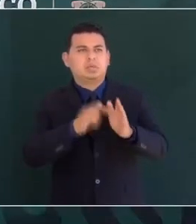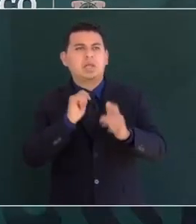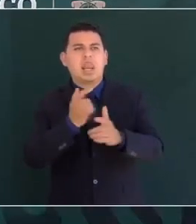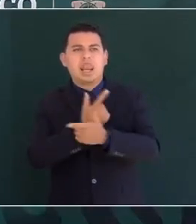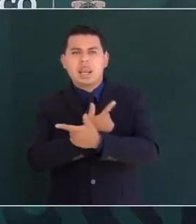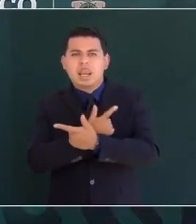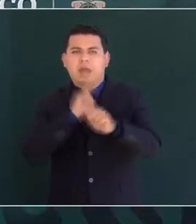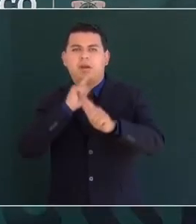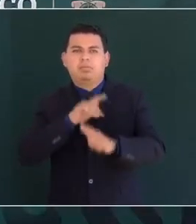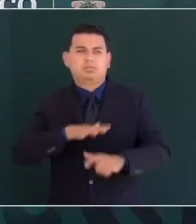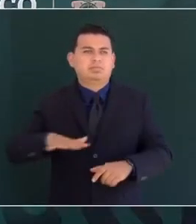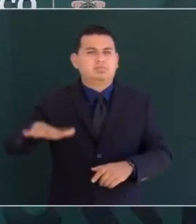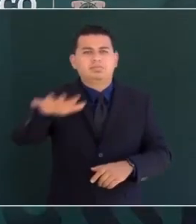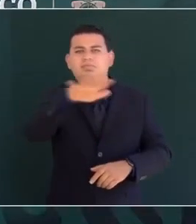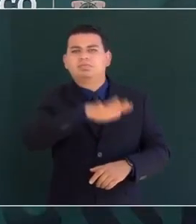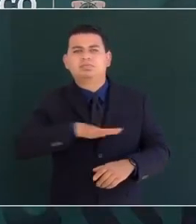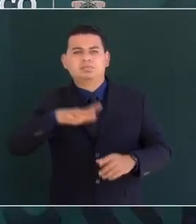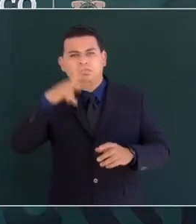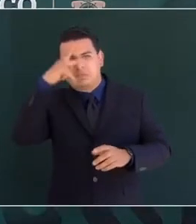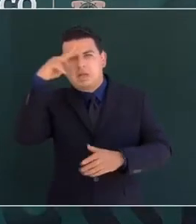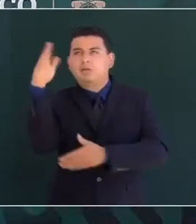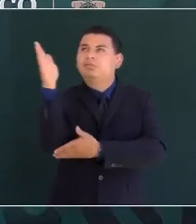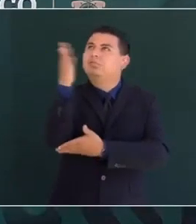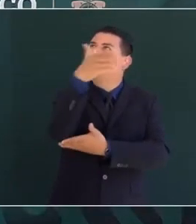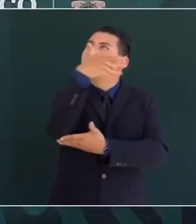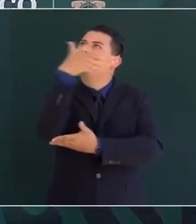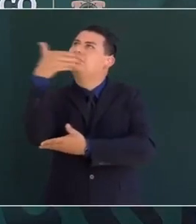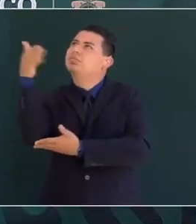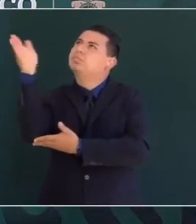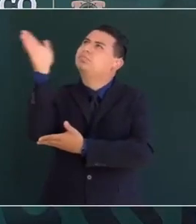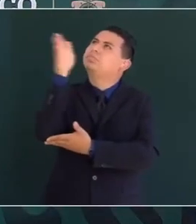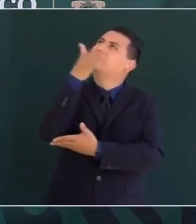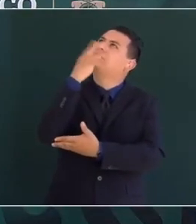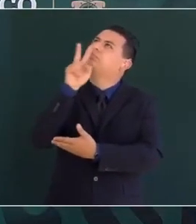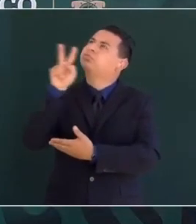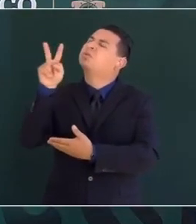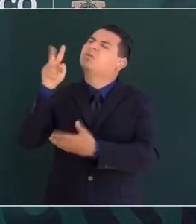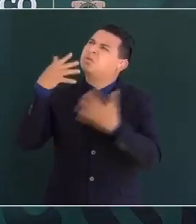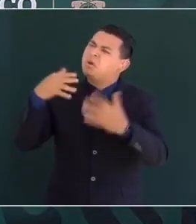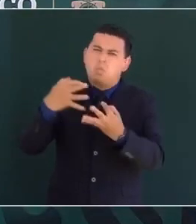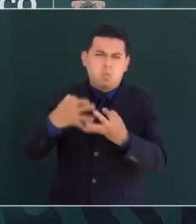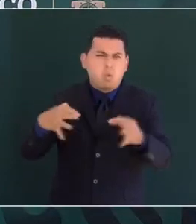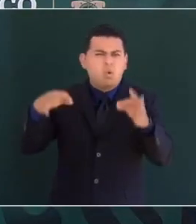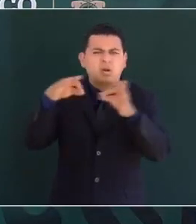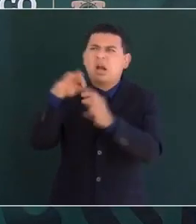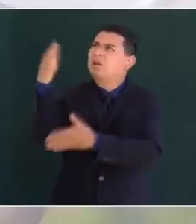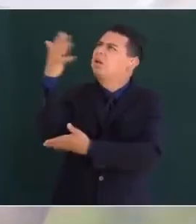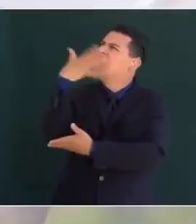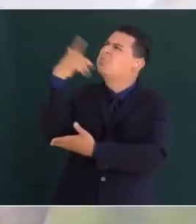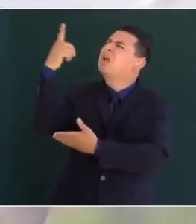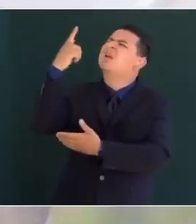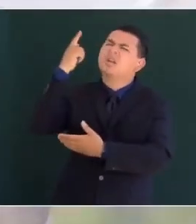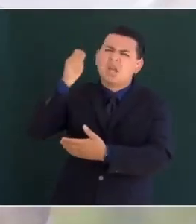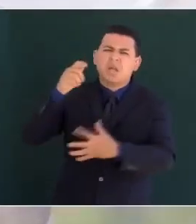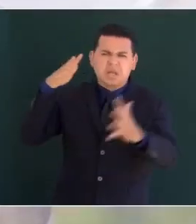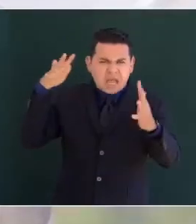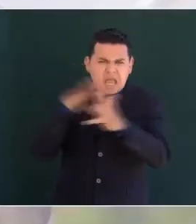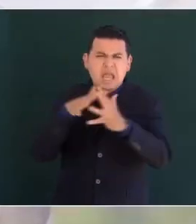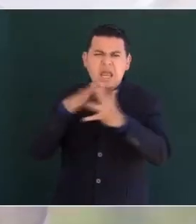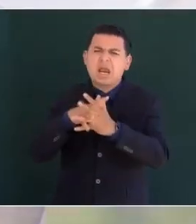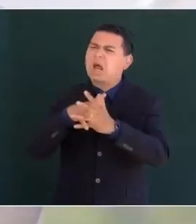sino también subrayar la importancia de la lucha por la justicia